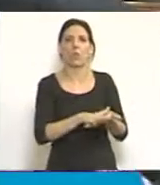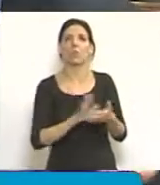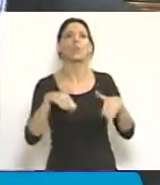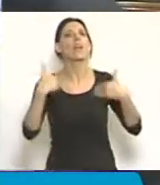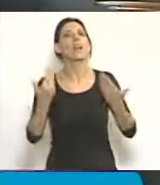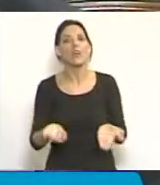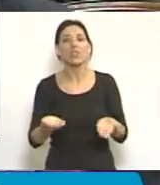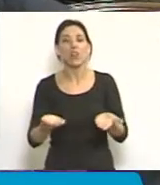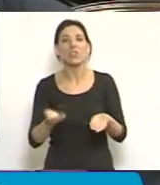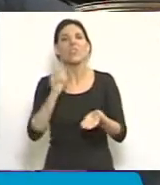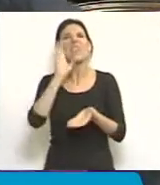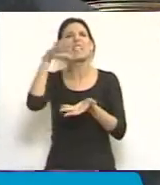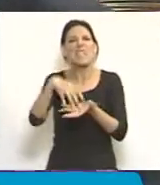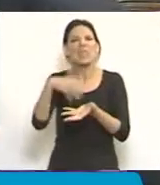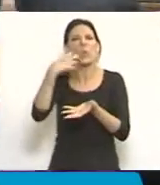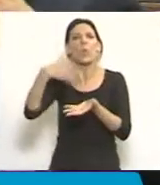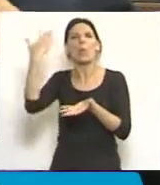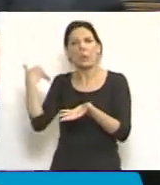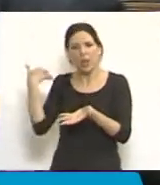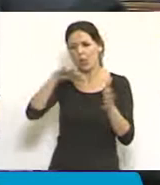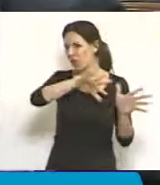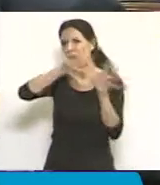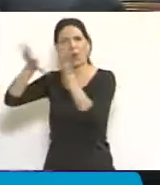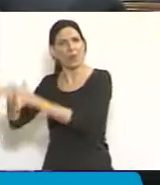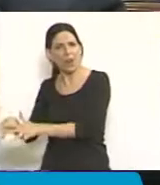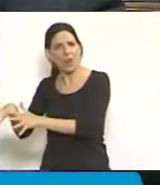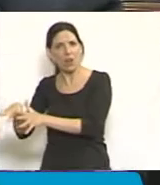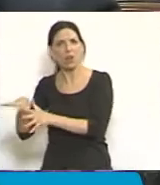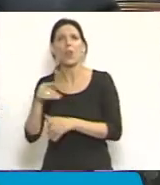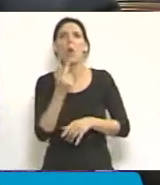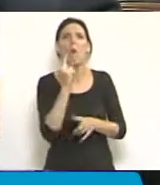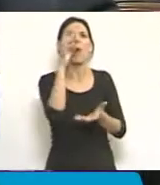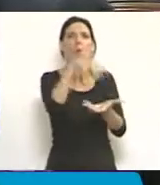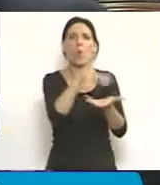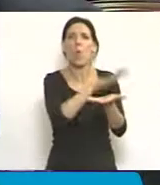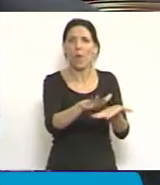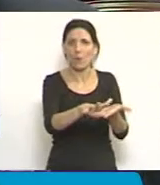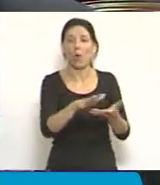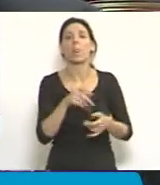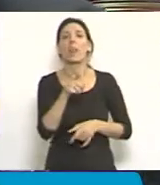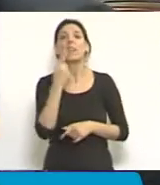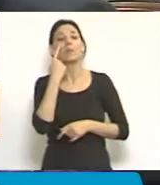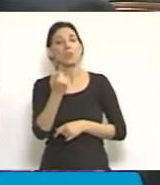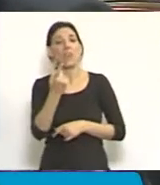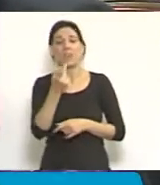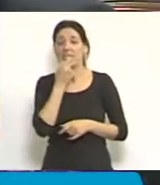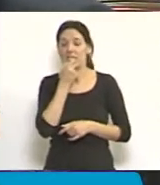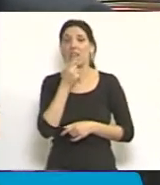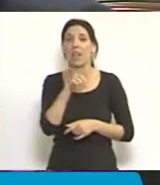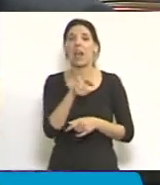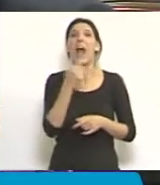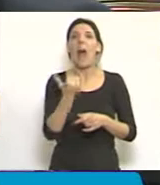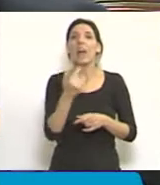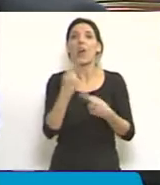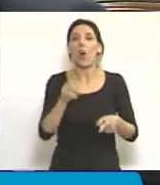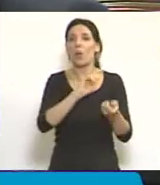correr los institutos viejos y hay que dejar en claro que cuando usted pasa de un sistema al otro, no lo va a hacer de un día para el otro,